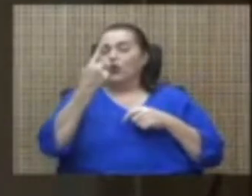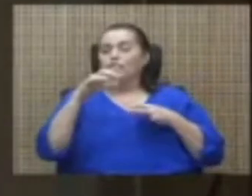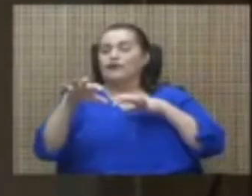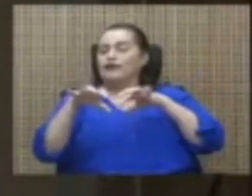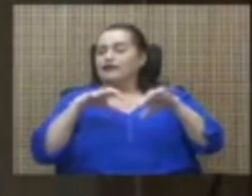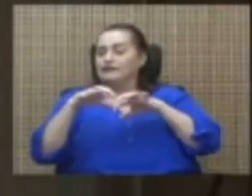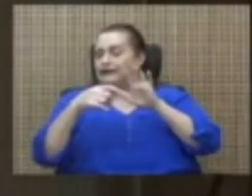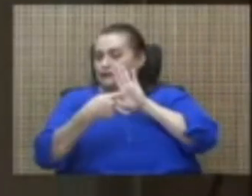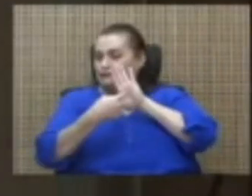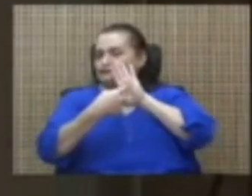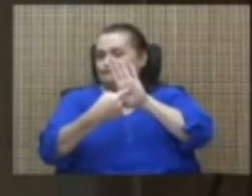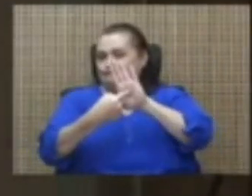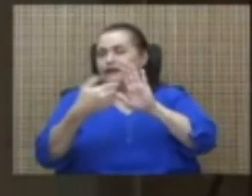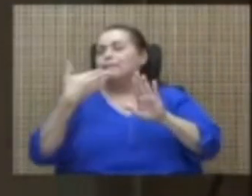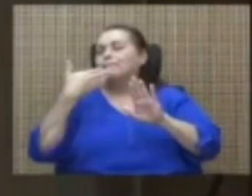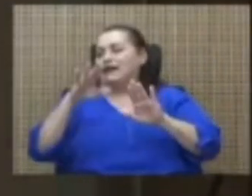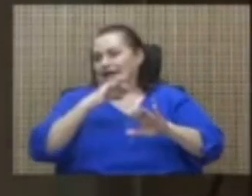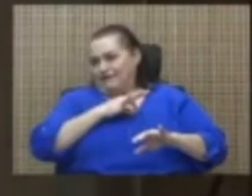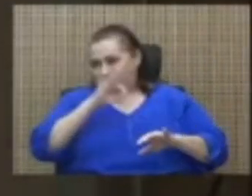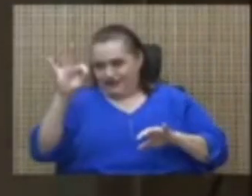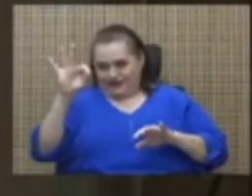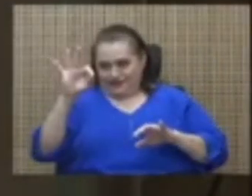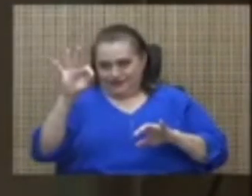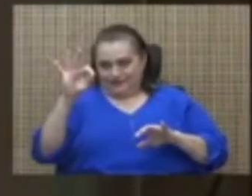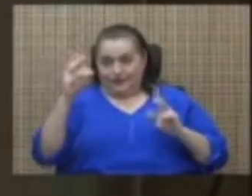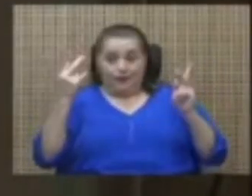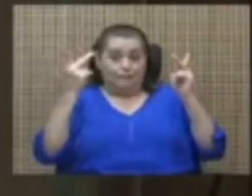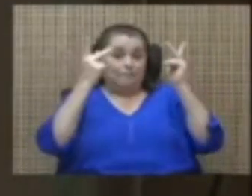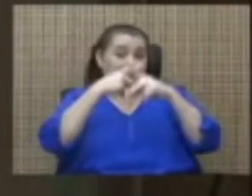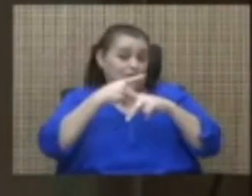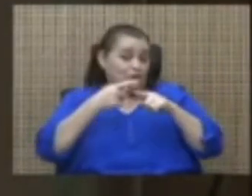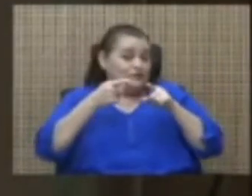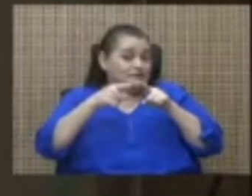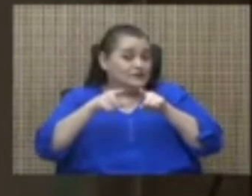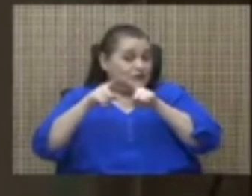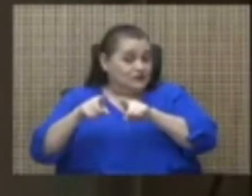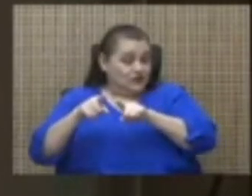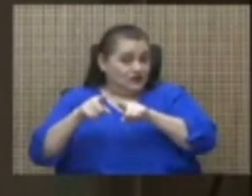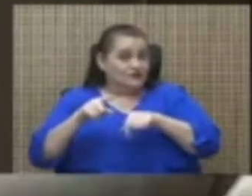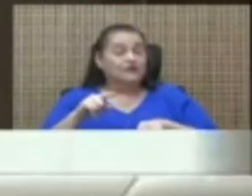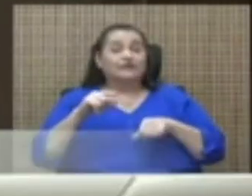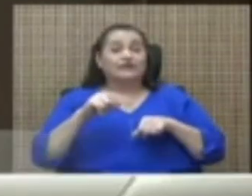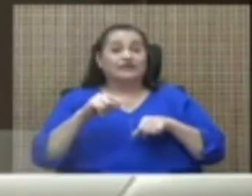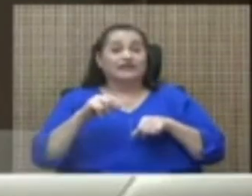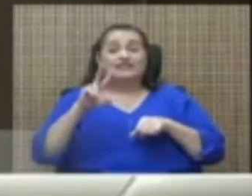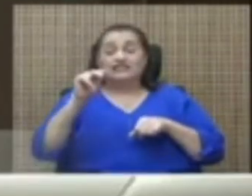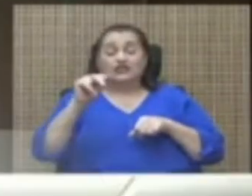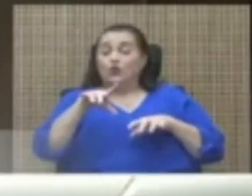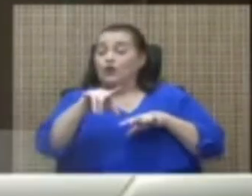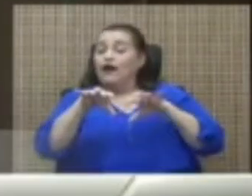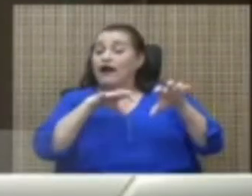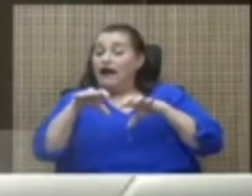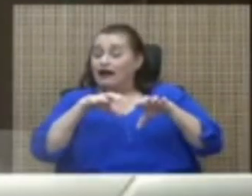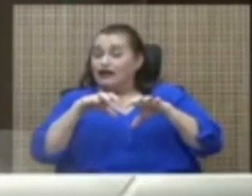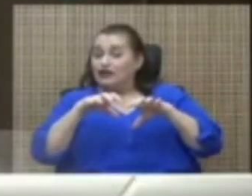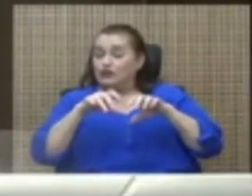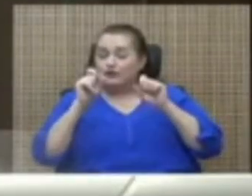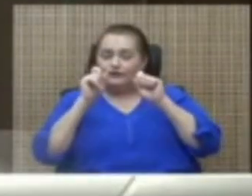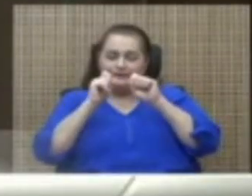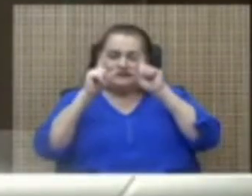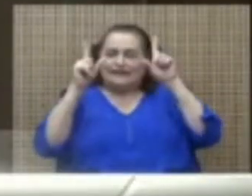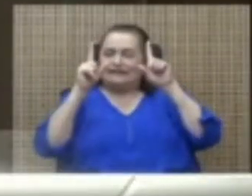evidentemente de mala fe en el peor de los casos y además y si no un acto de increíblemente